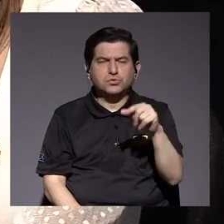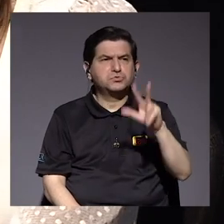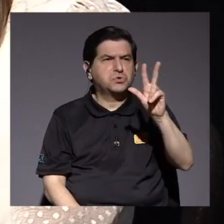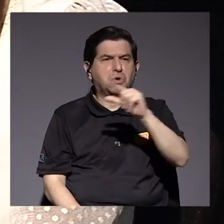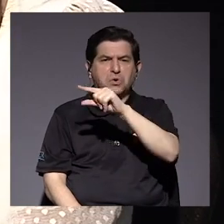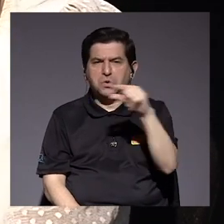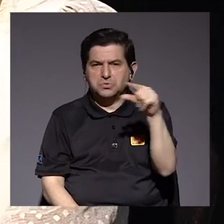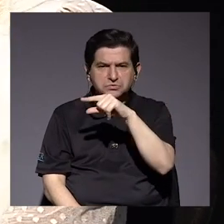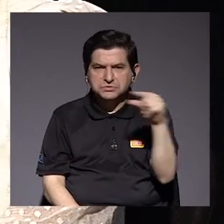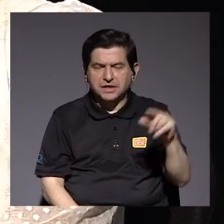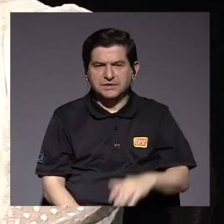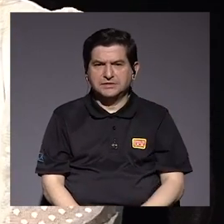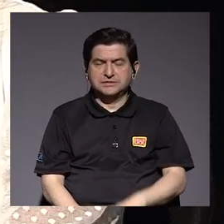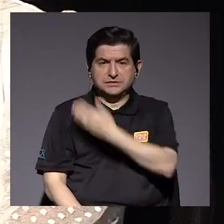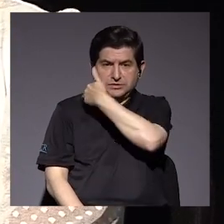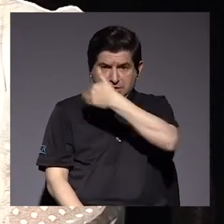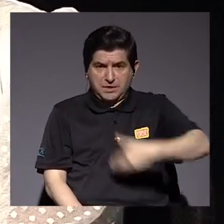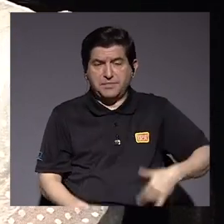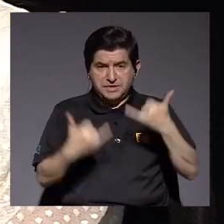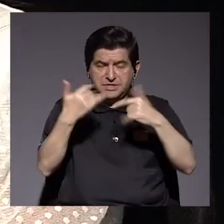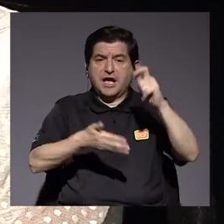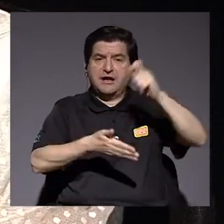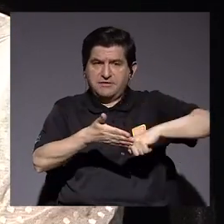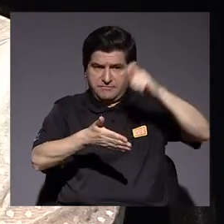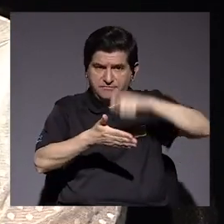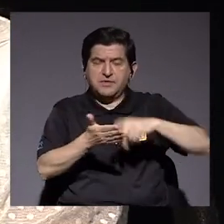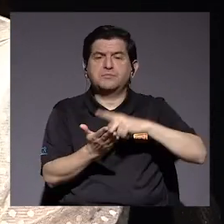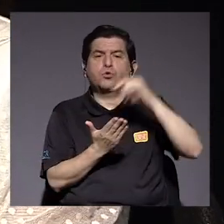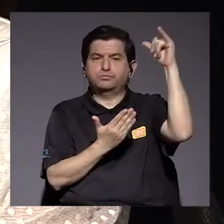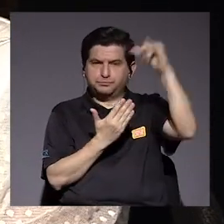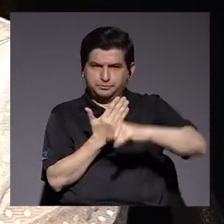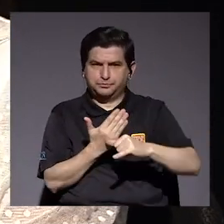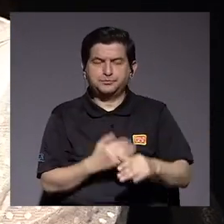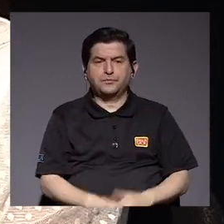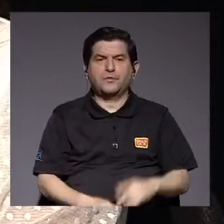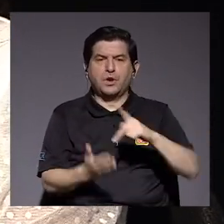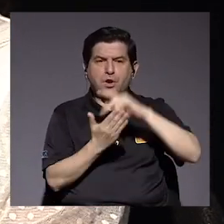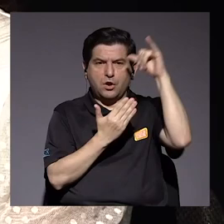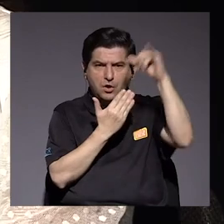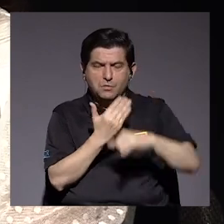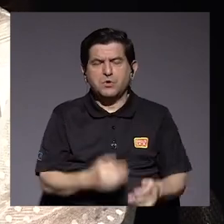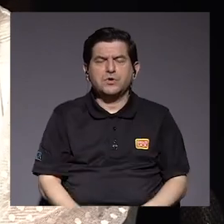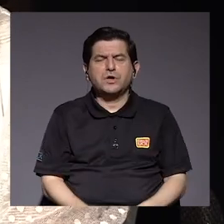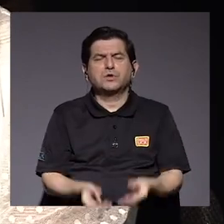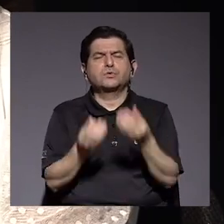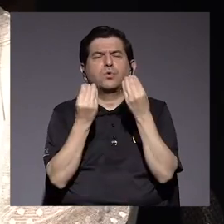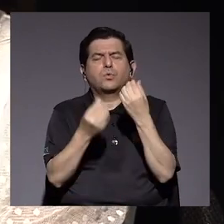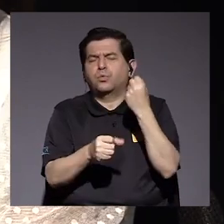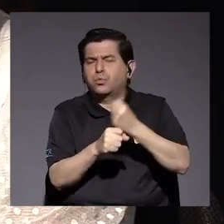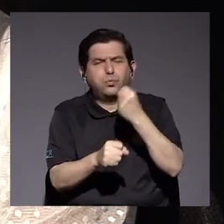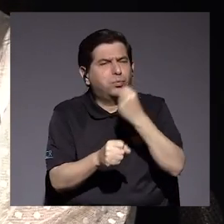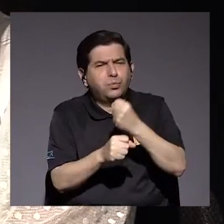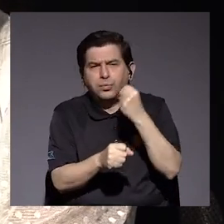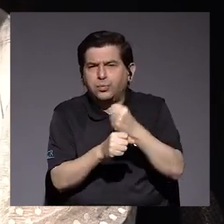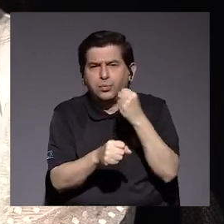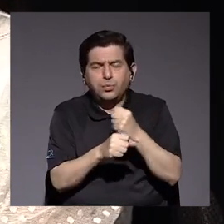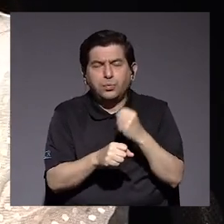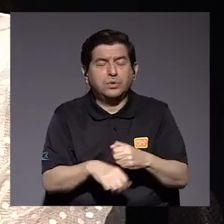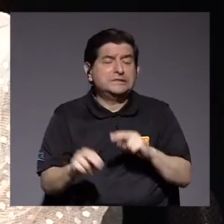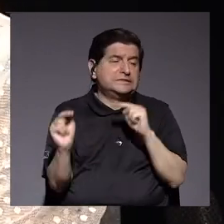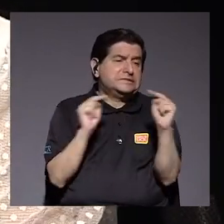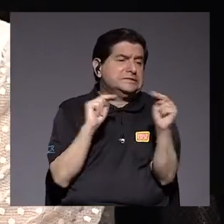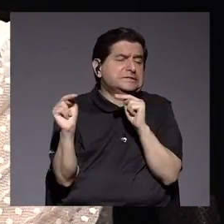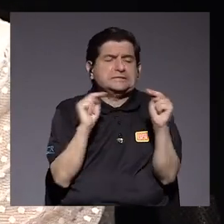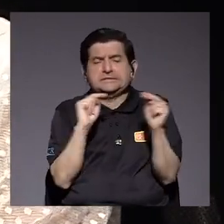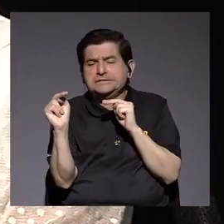que dos semanas o tres semanas más o menos. El presidente ya firmó ese proyecto. Fue un proyecto que llevó de muchísimo trabajo